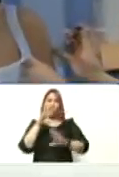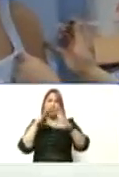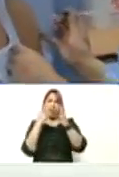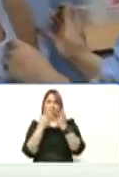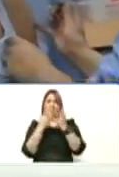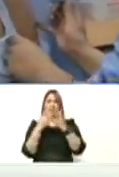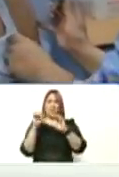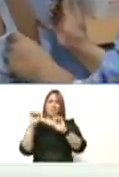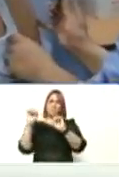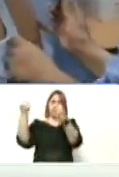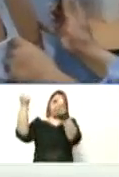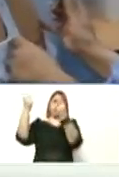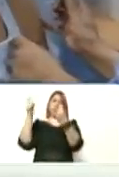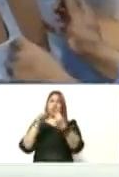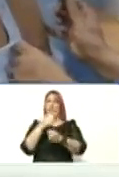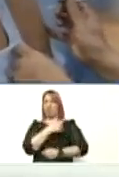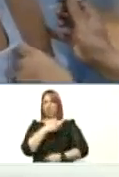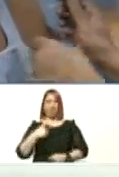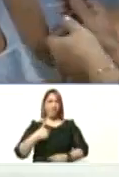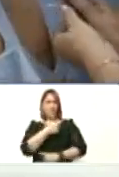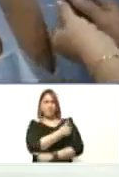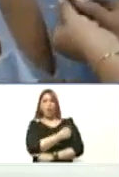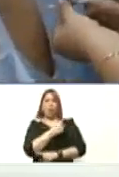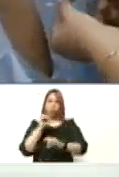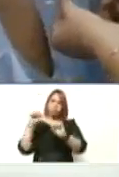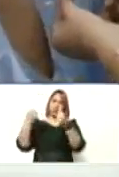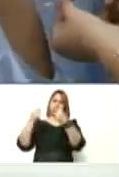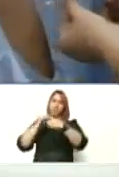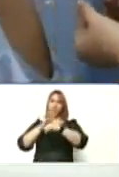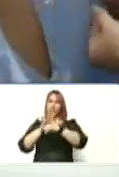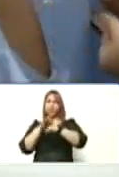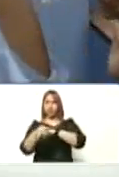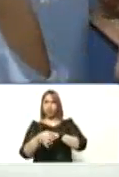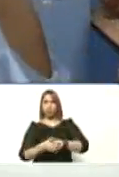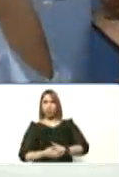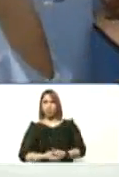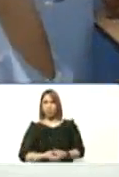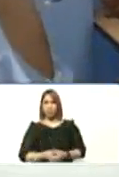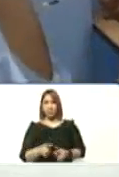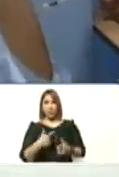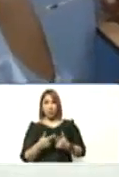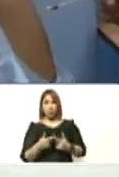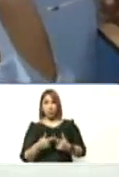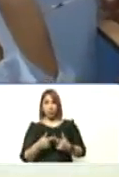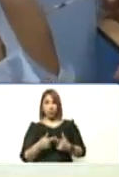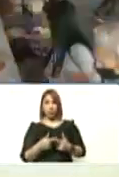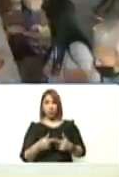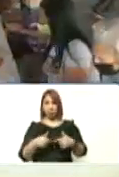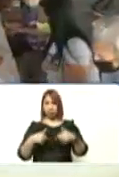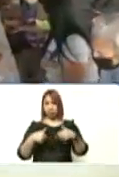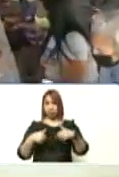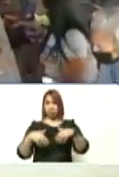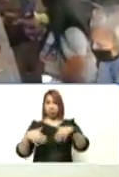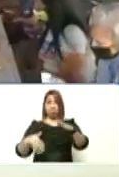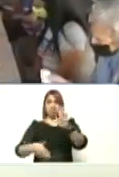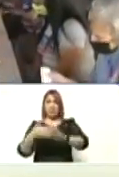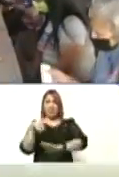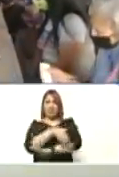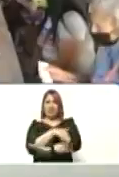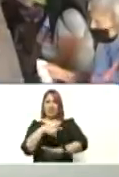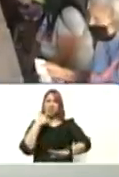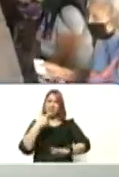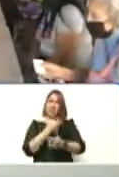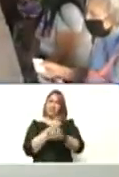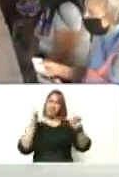que niegan la vacuna que niegan el COVID y que entonces salen a las calles a decir libertad libertad